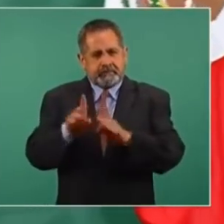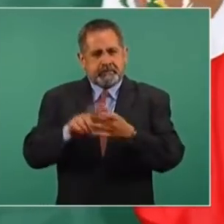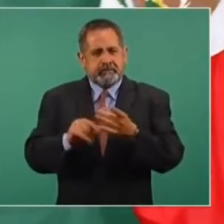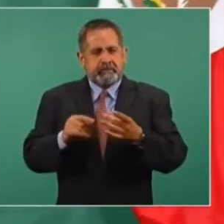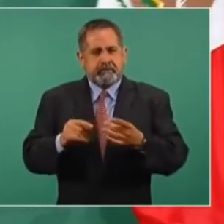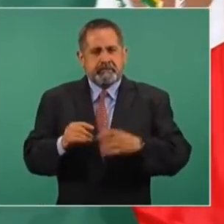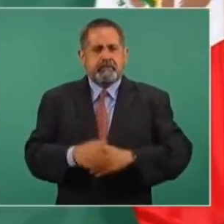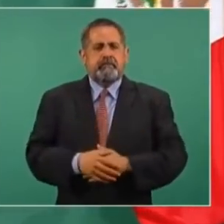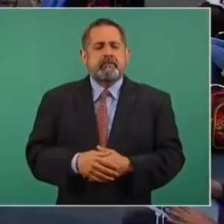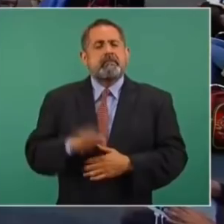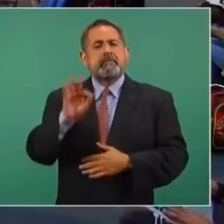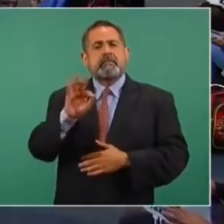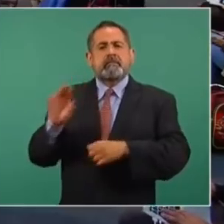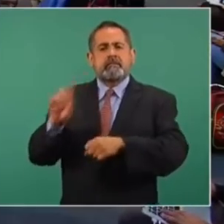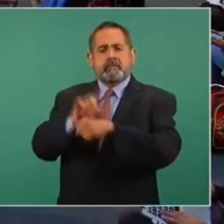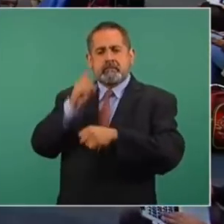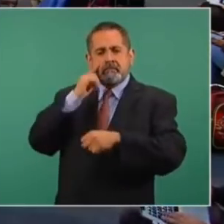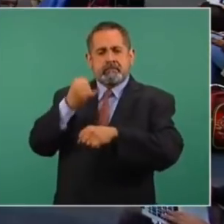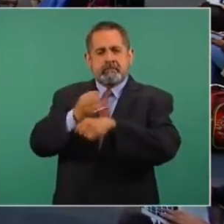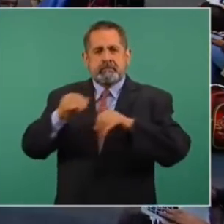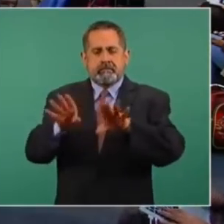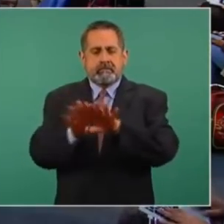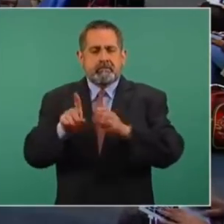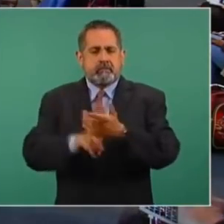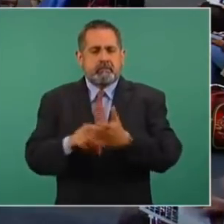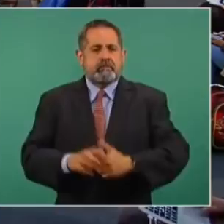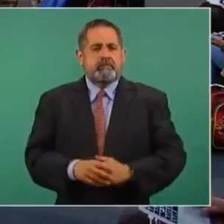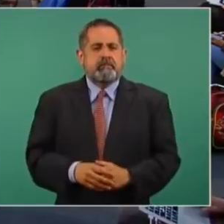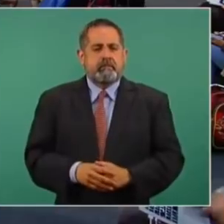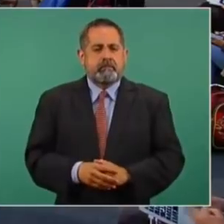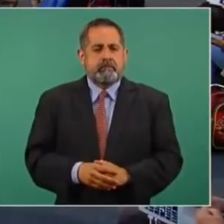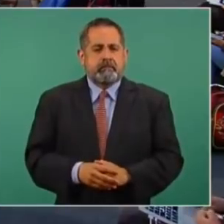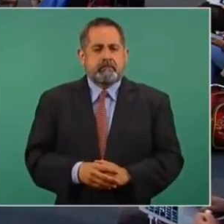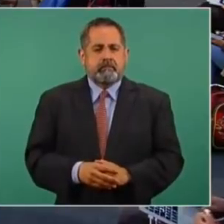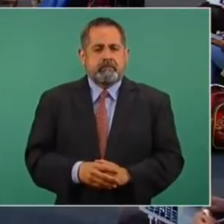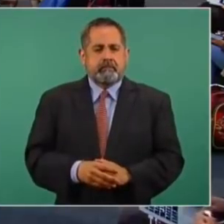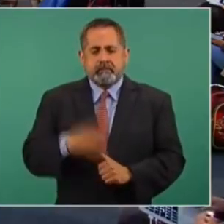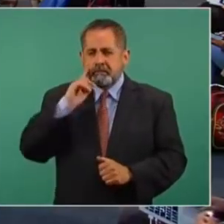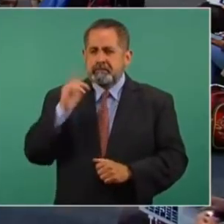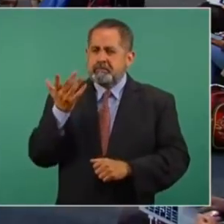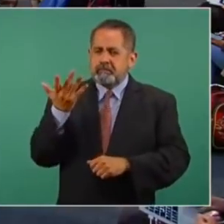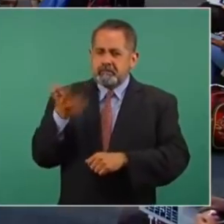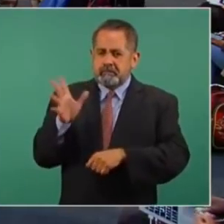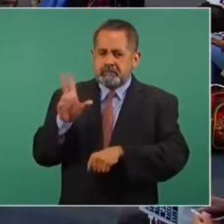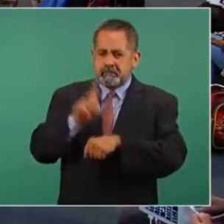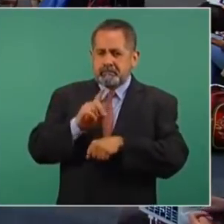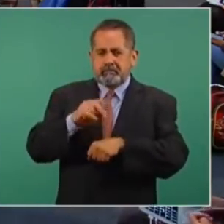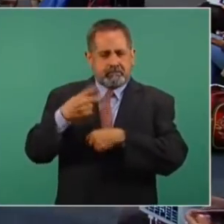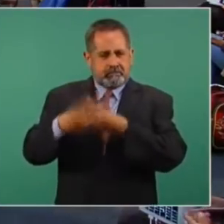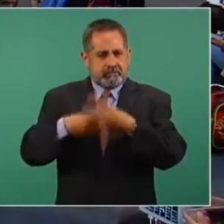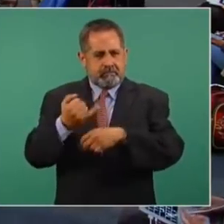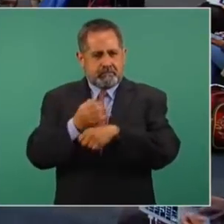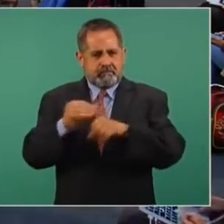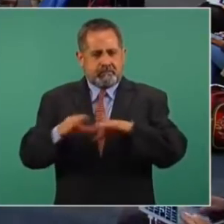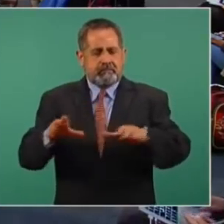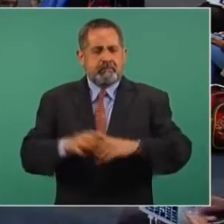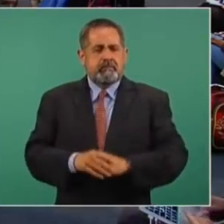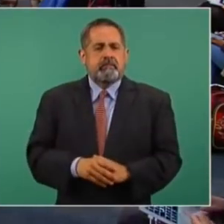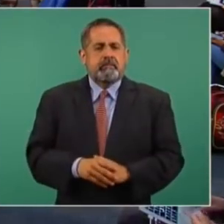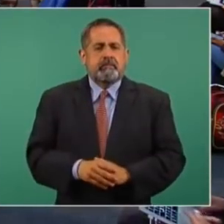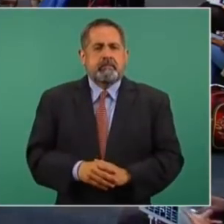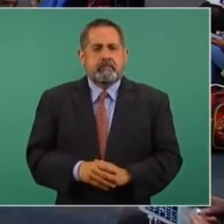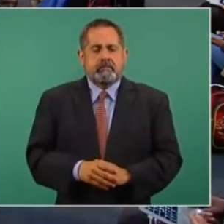¿Habrá fecha para el informe, presidente? Yo creo que en unos diez días podríamos tener un informe. Ya